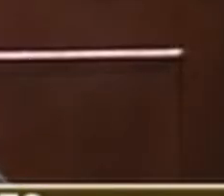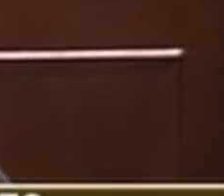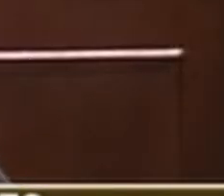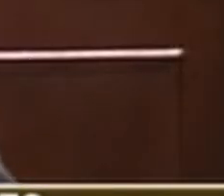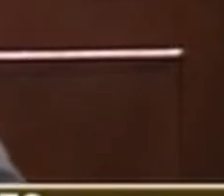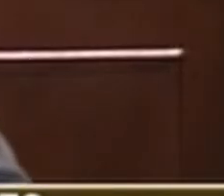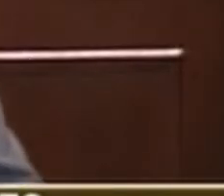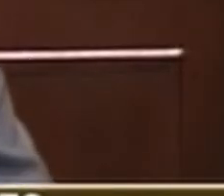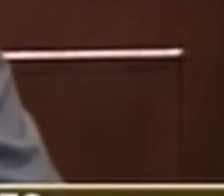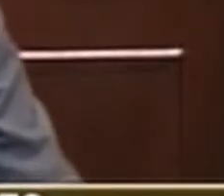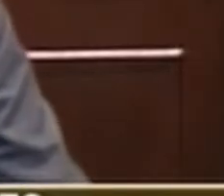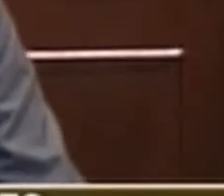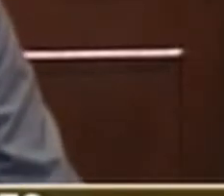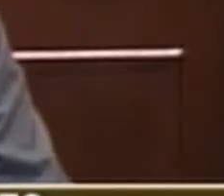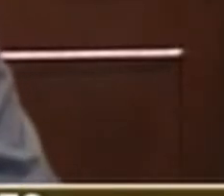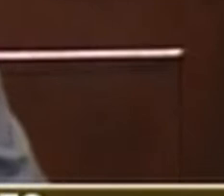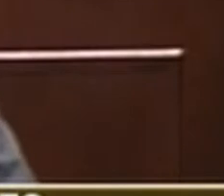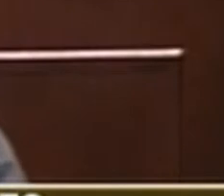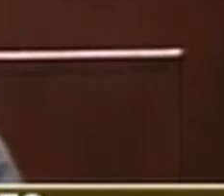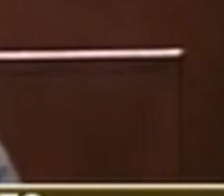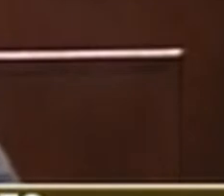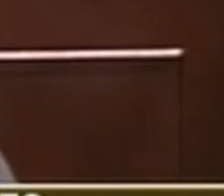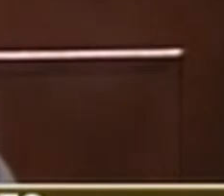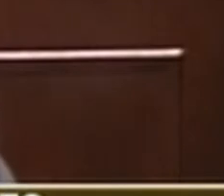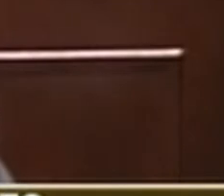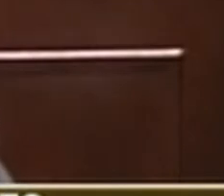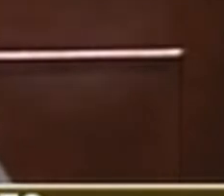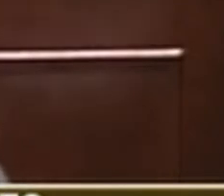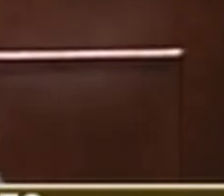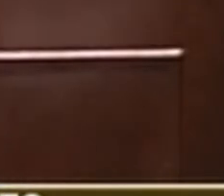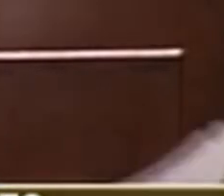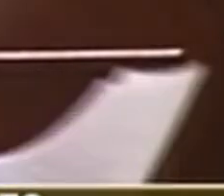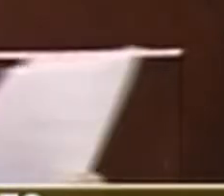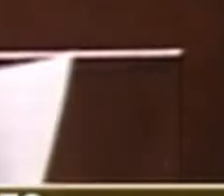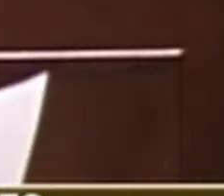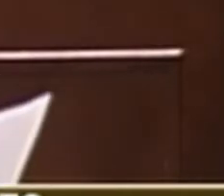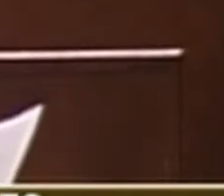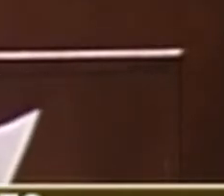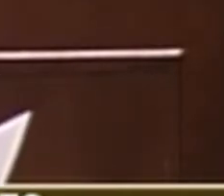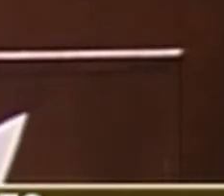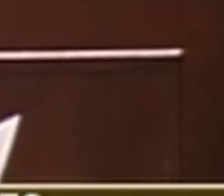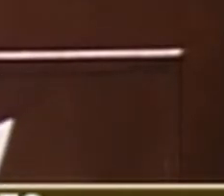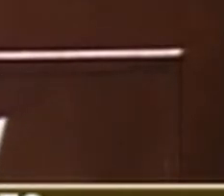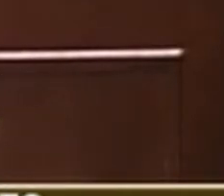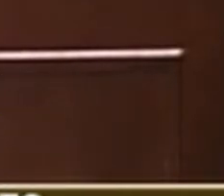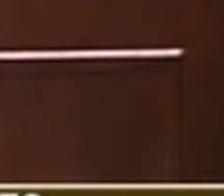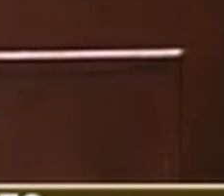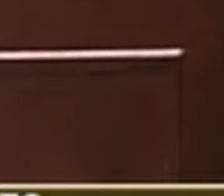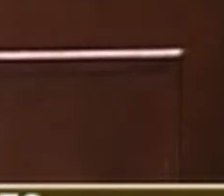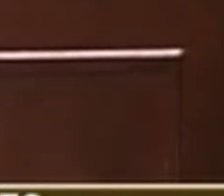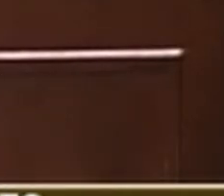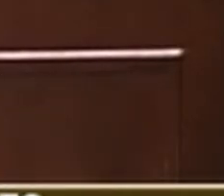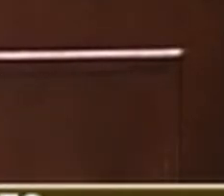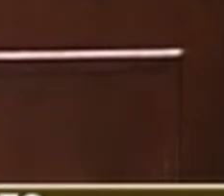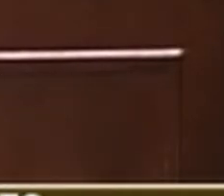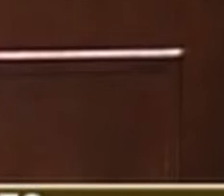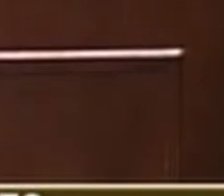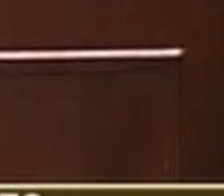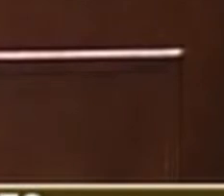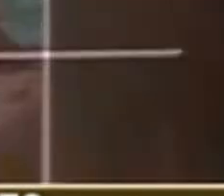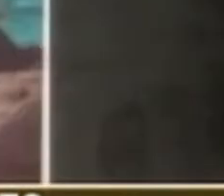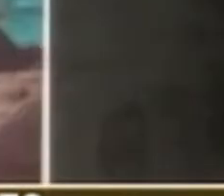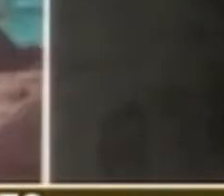de Mundo Nuevo. El director dice que son parcelas abandonadas, no son abandonadas. Ahí viven los campesinos. El señor